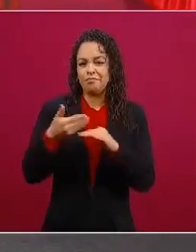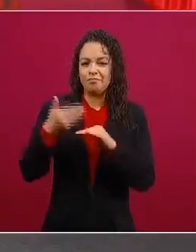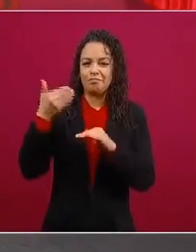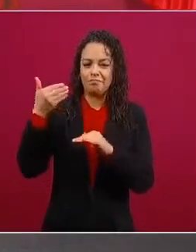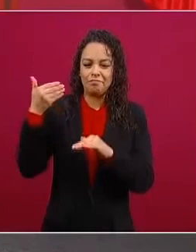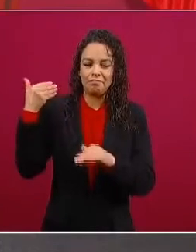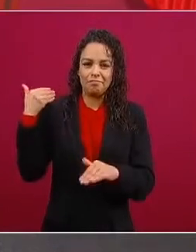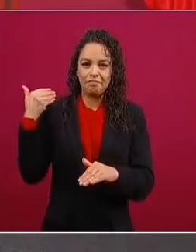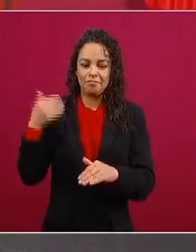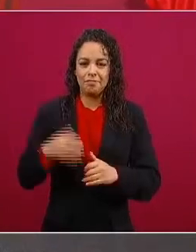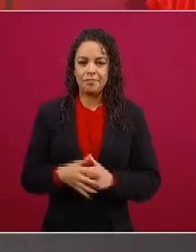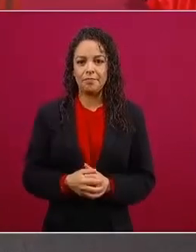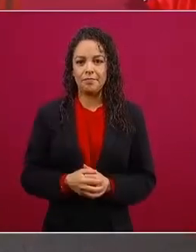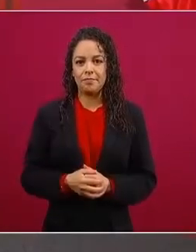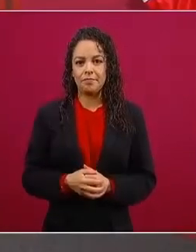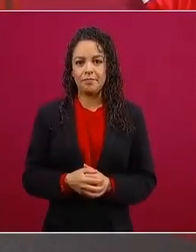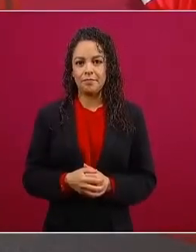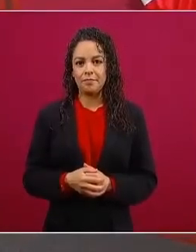humillaba